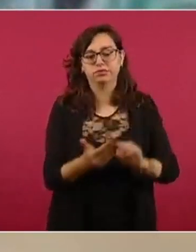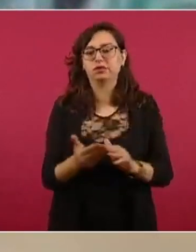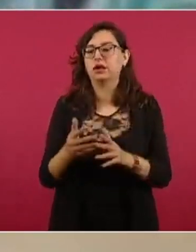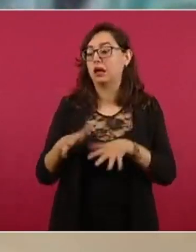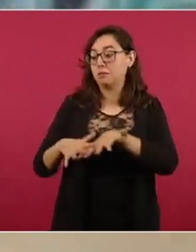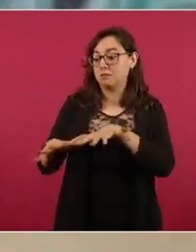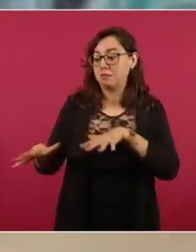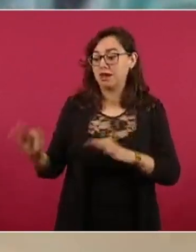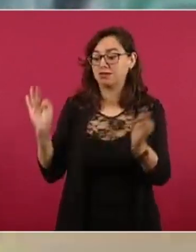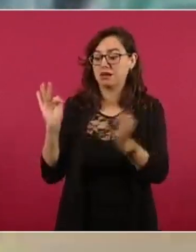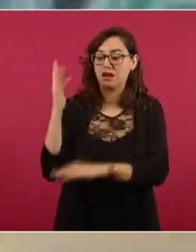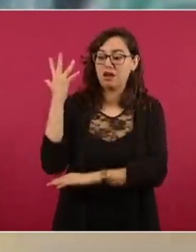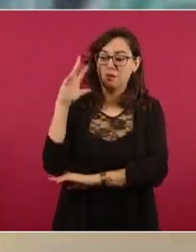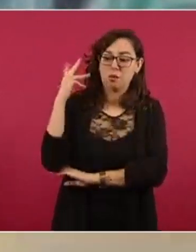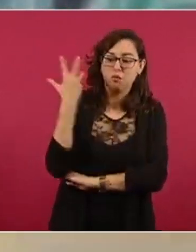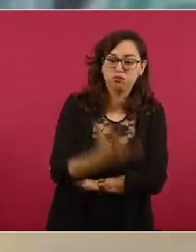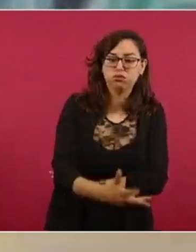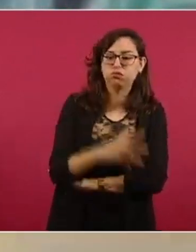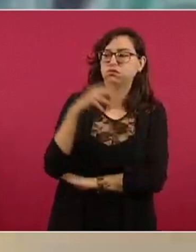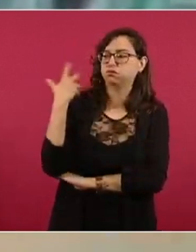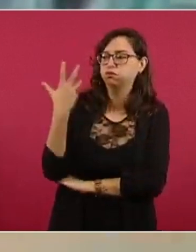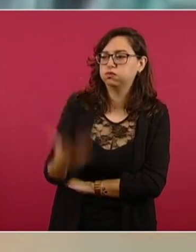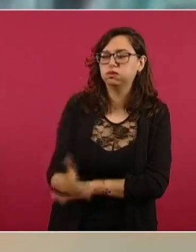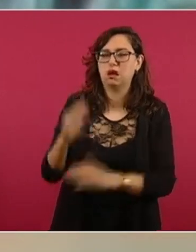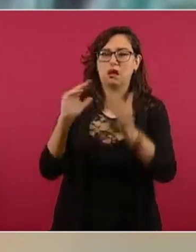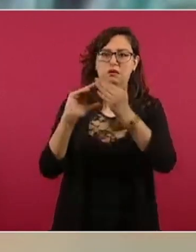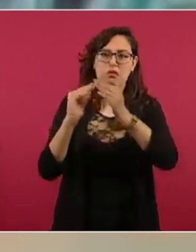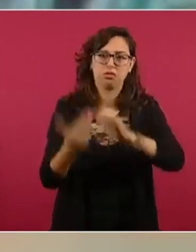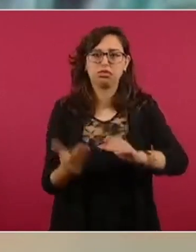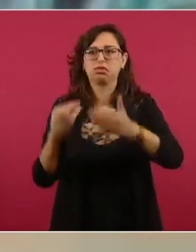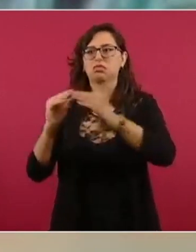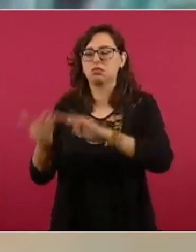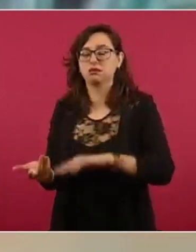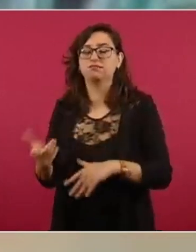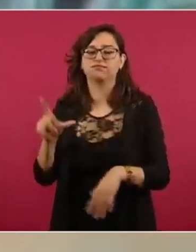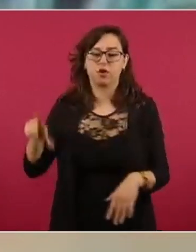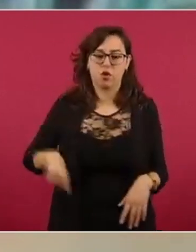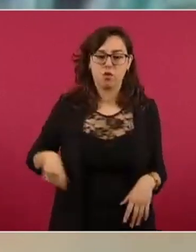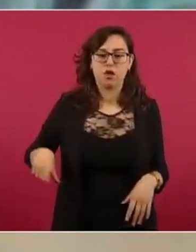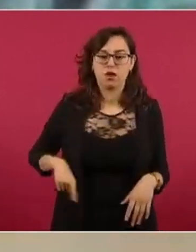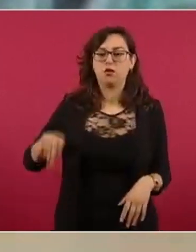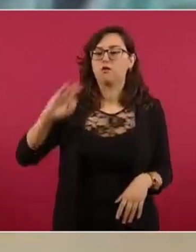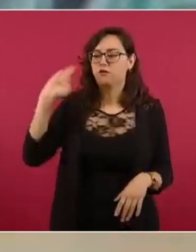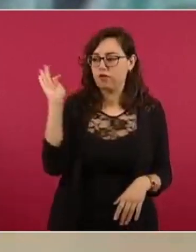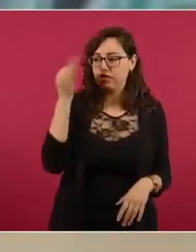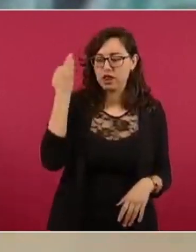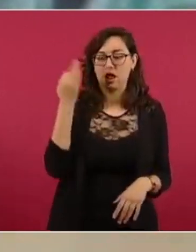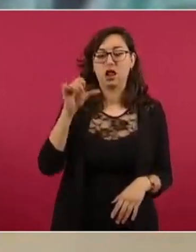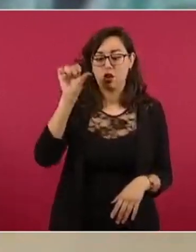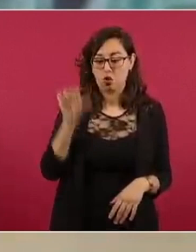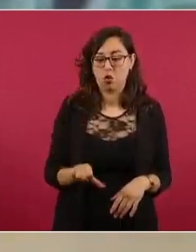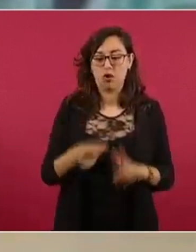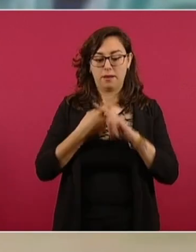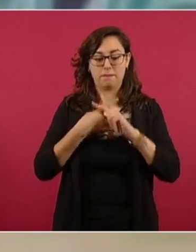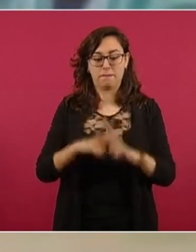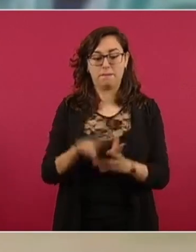con ramas que han afectado su vivienda. Evidentemente, la ayuda del gobierno federal iniciará el día de hoy.